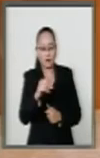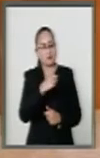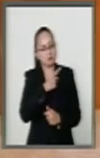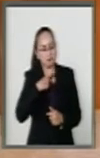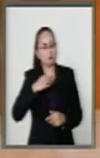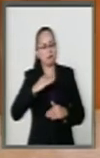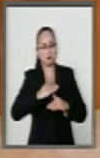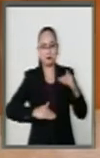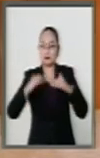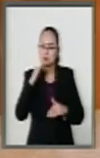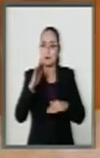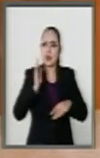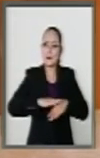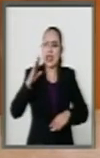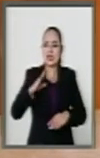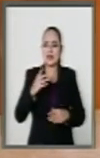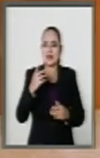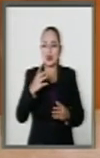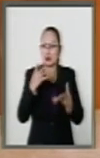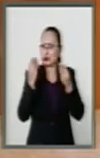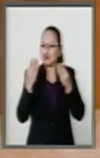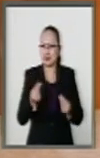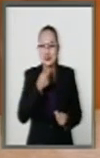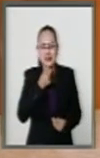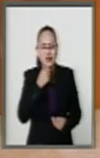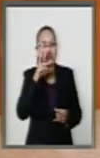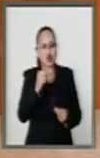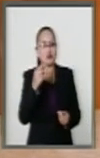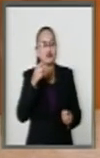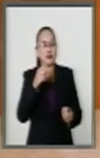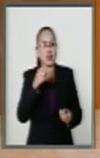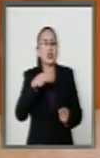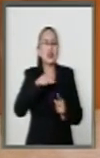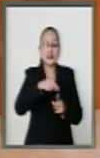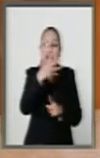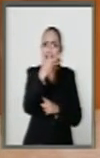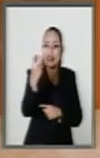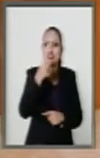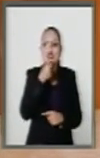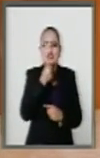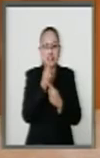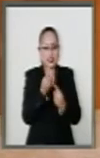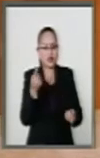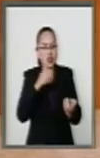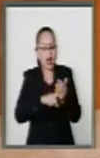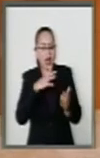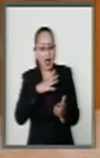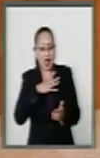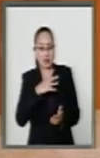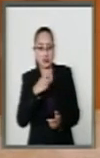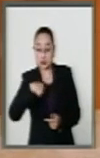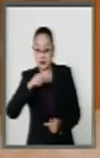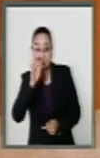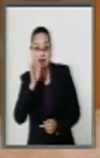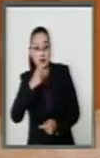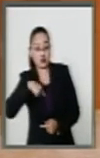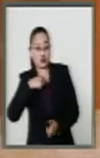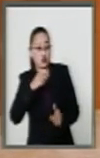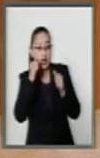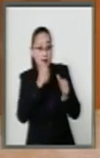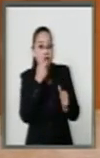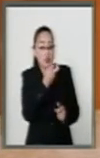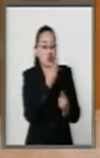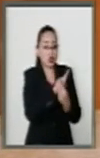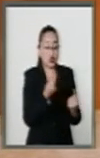No son muchos, son 500. Si no podemos atender a estos niños como si fueran nuestros hijos, entonces algo tenemos que